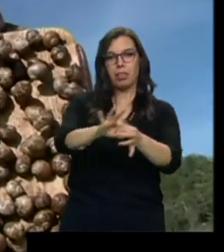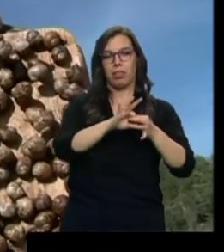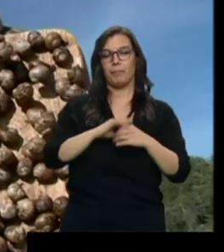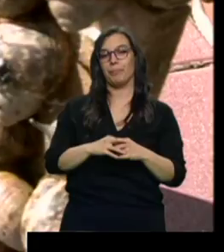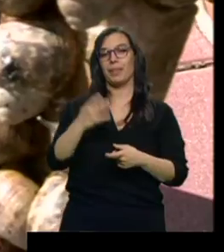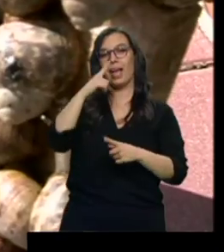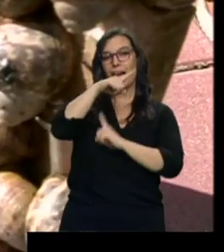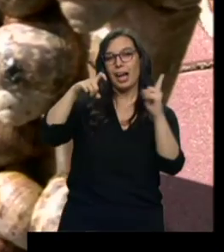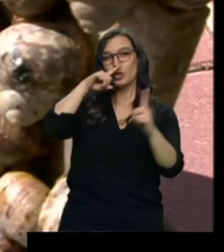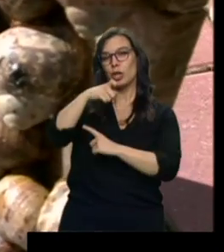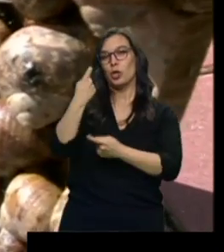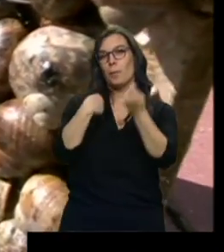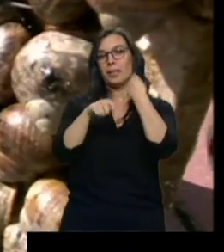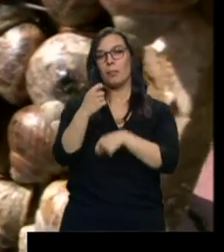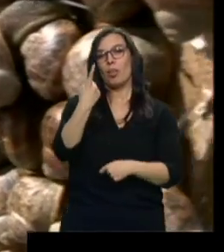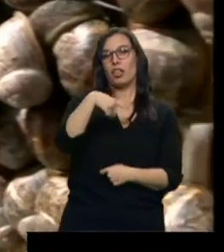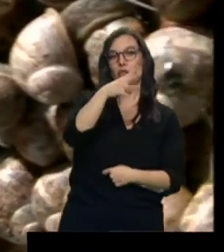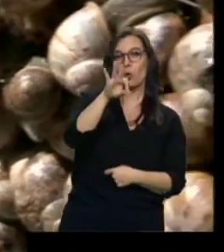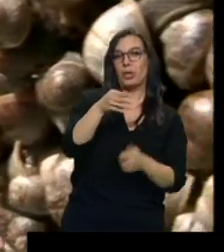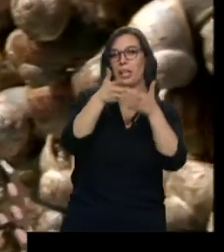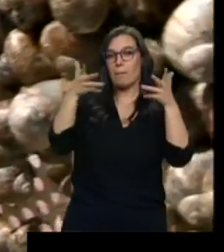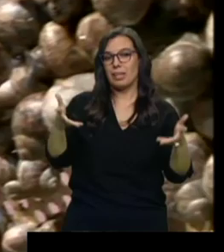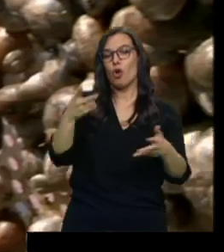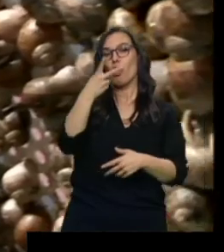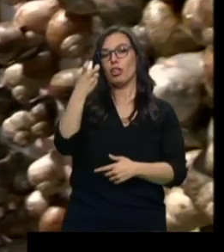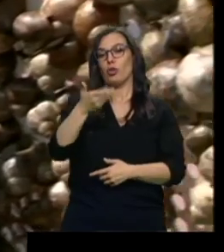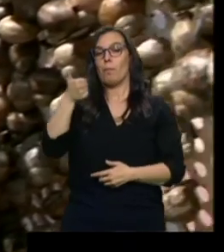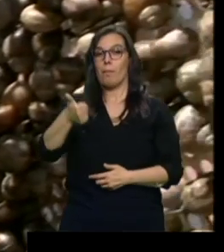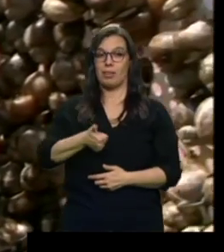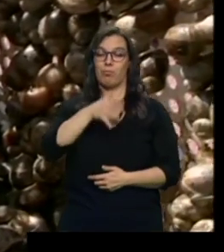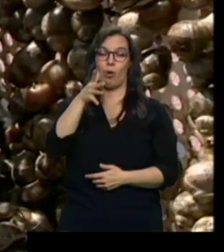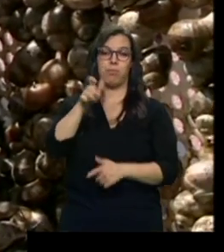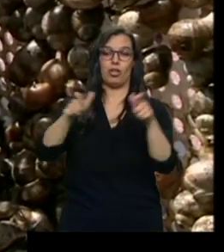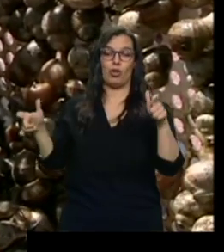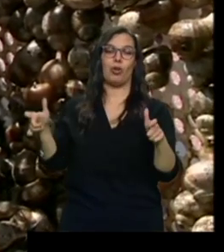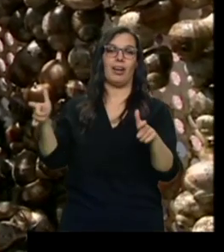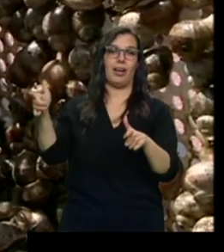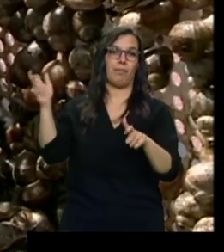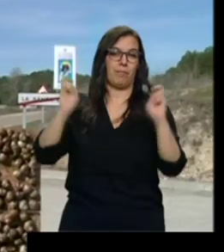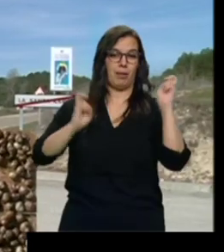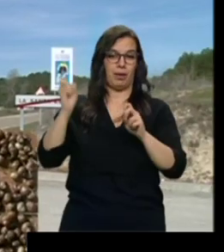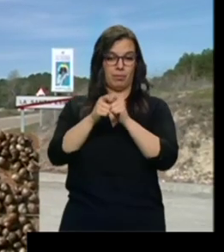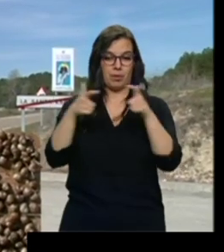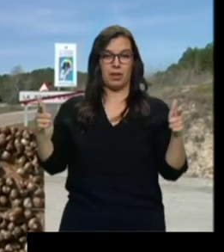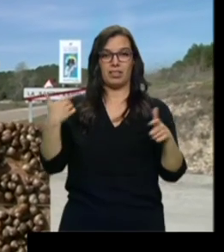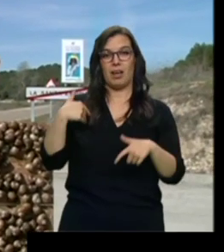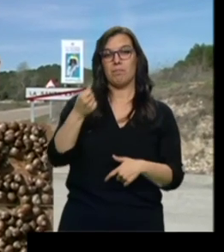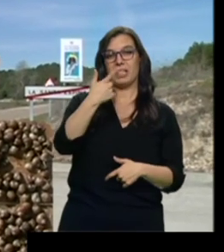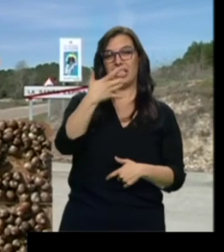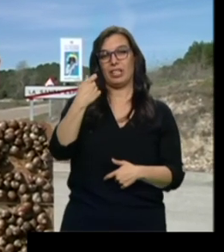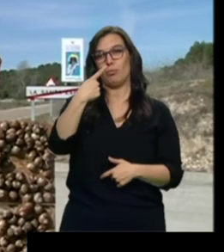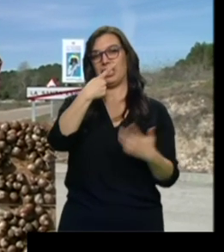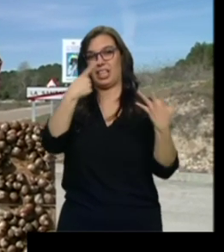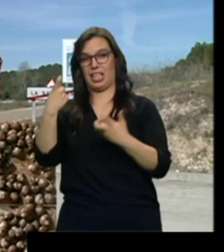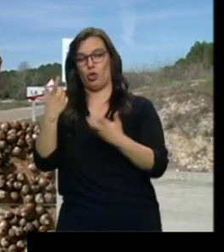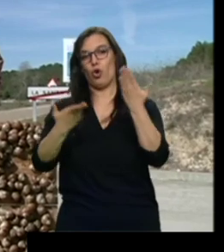150-200 kilos más porque cada vez viene más gente. Entonces nosotros ya andamos por los 1.500-1.600 kilos de